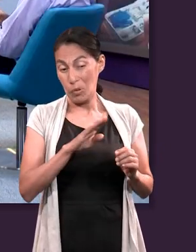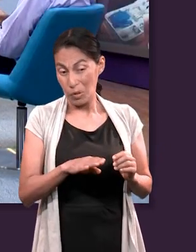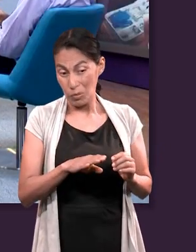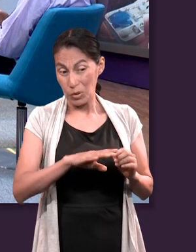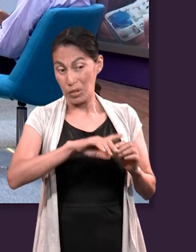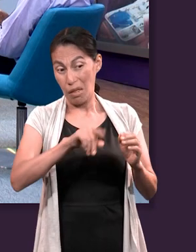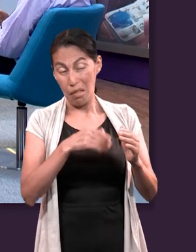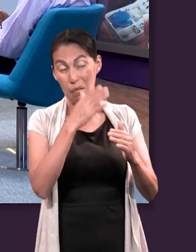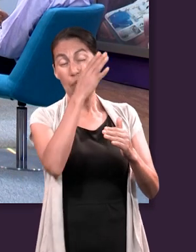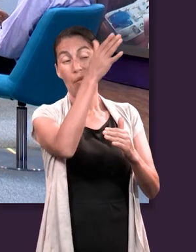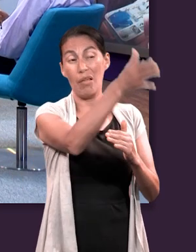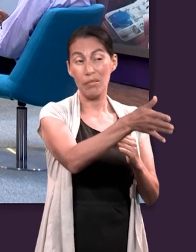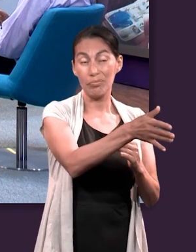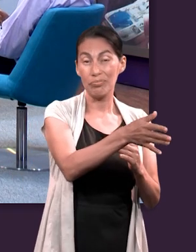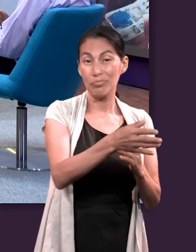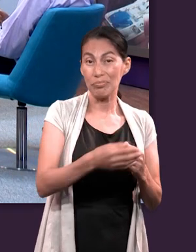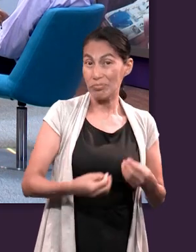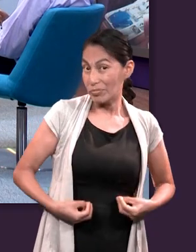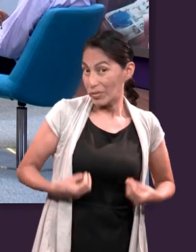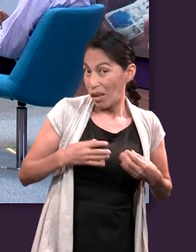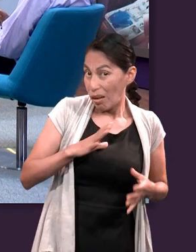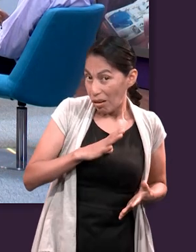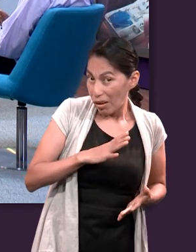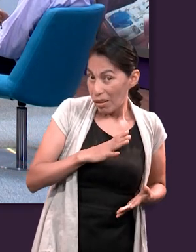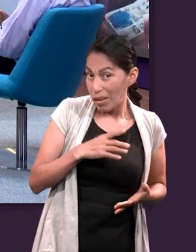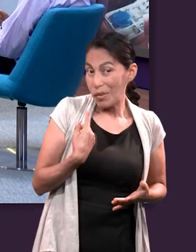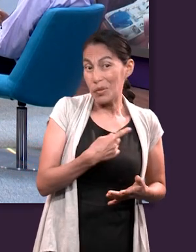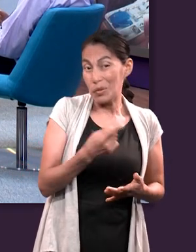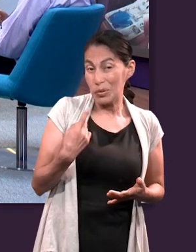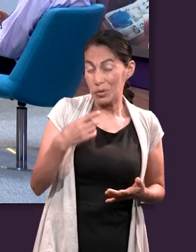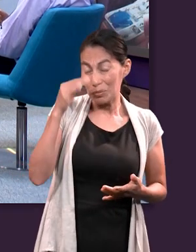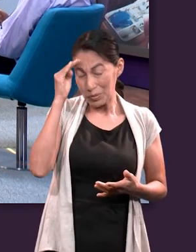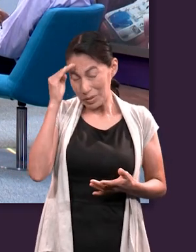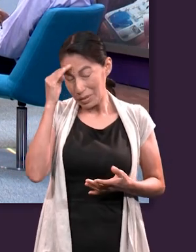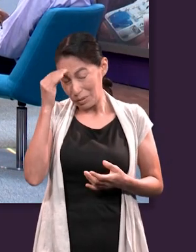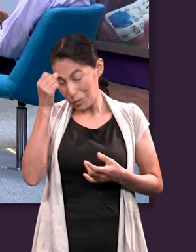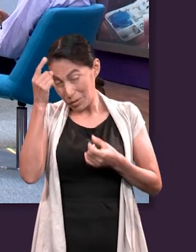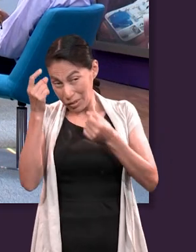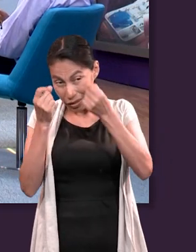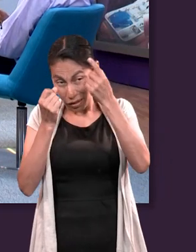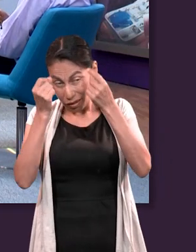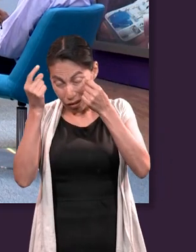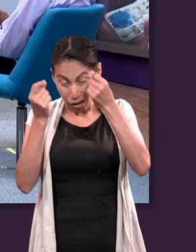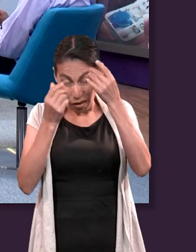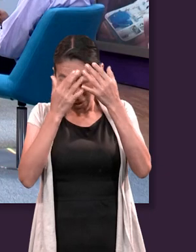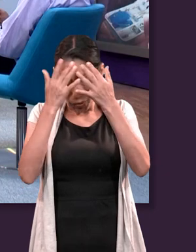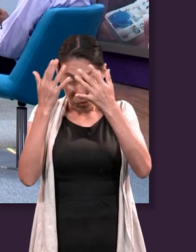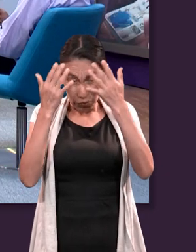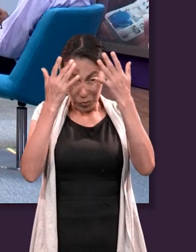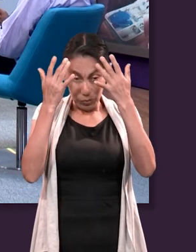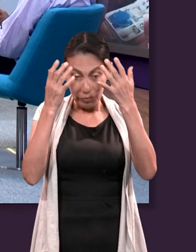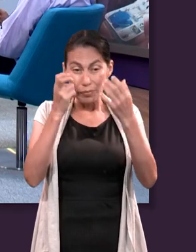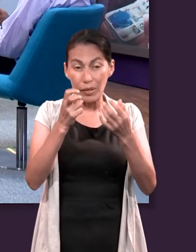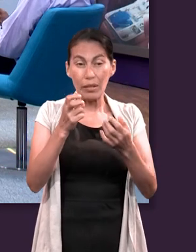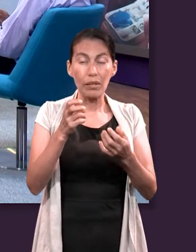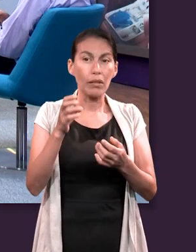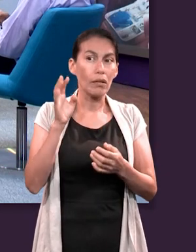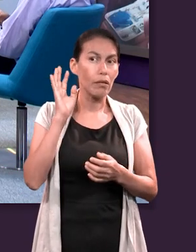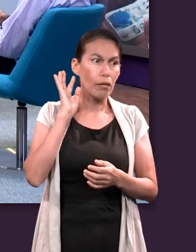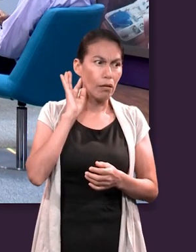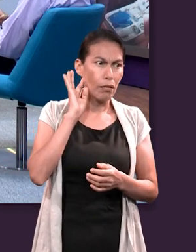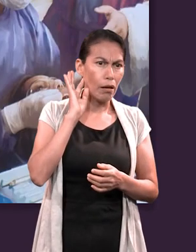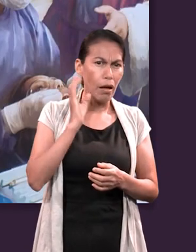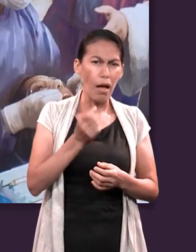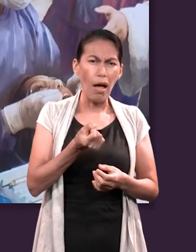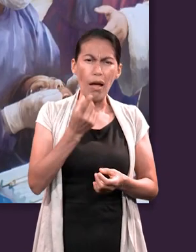ser mejor de lo que ahora, de la forma en ahora estamos y hasta la diseñamos en nuestras mentes. Entonces cuando escuchamos